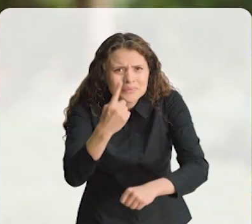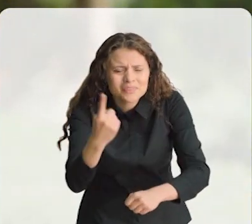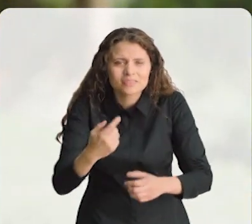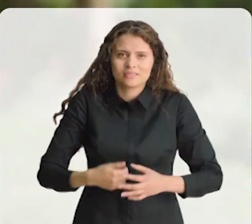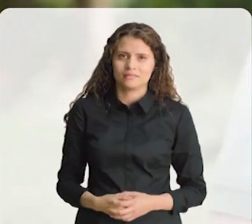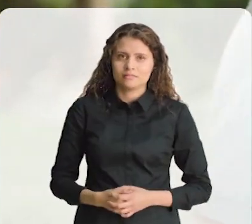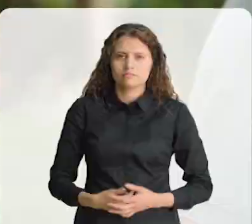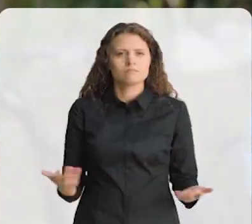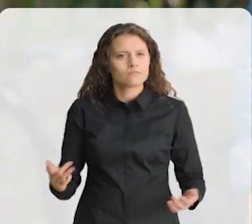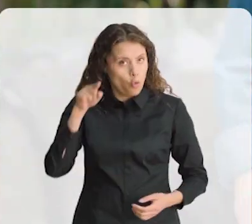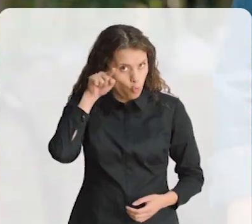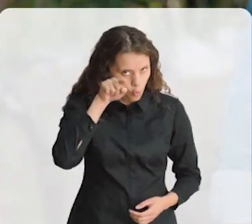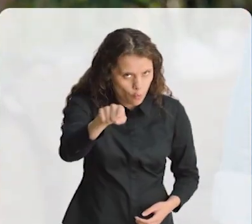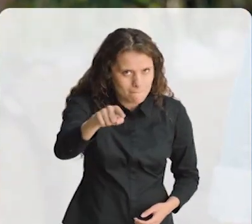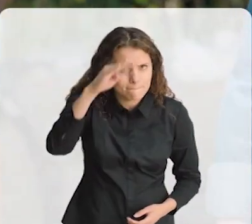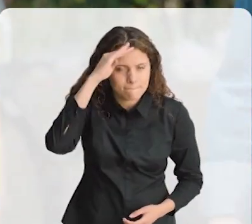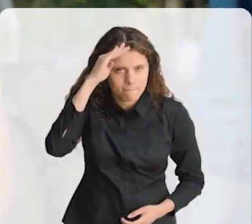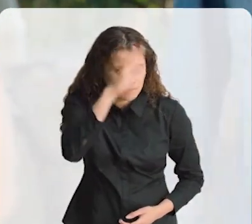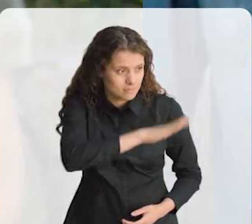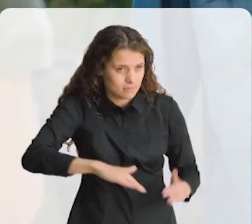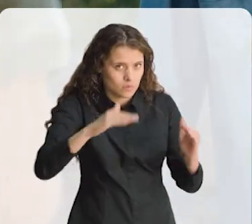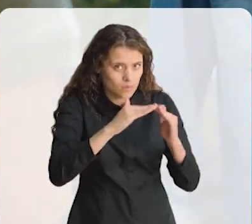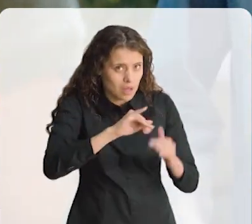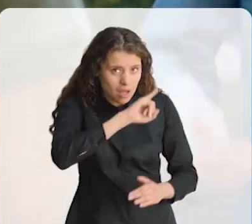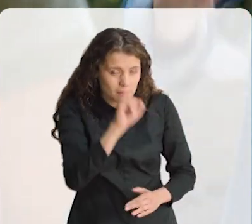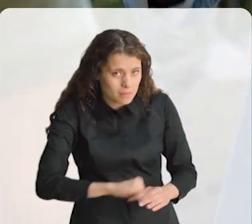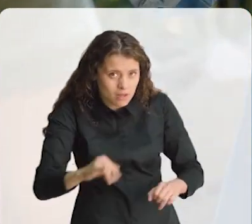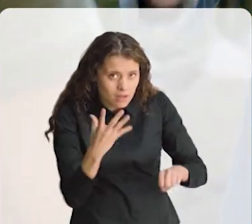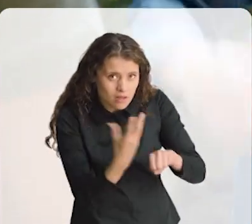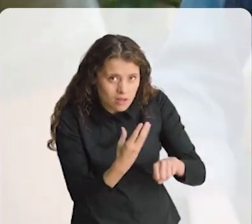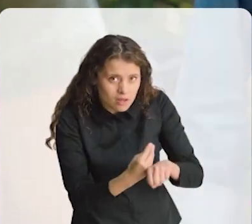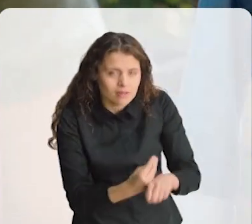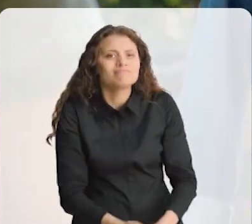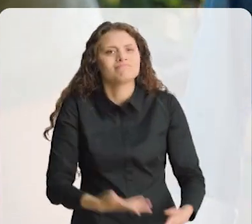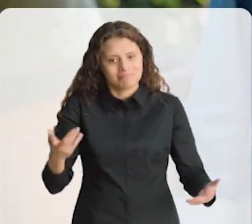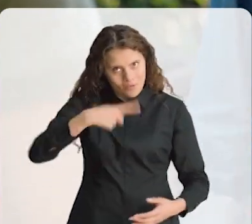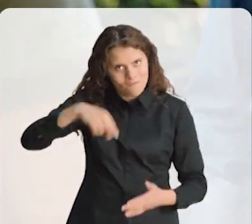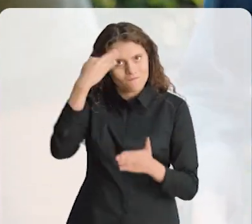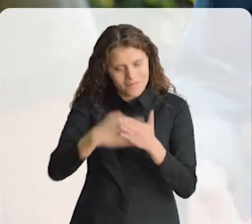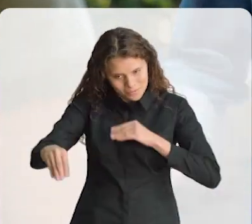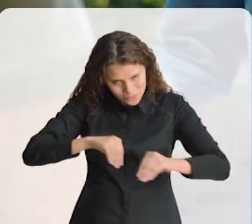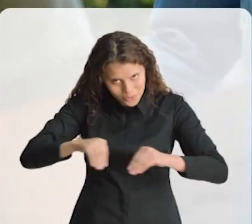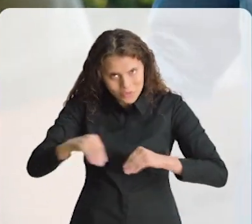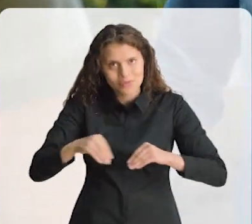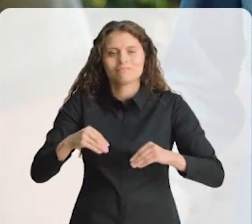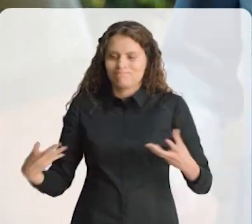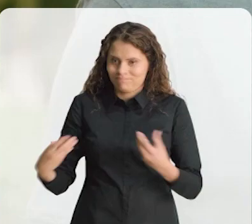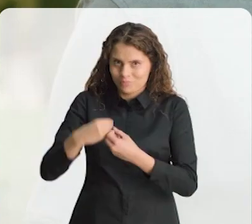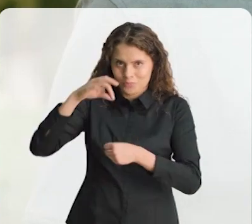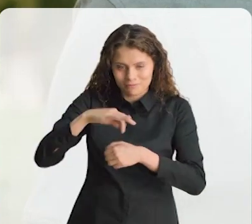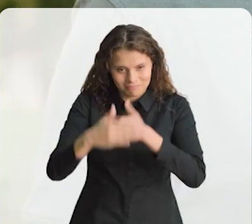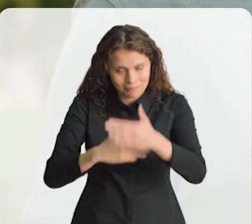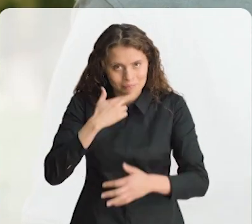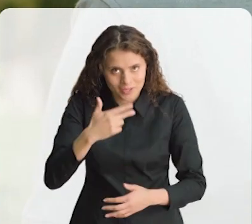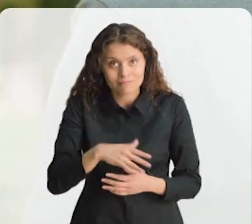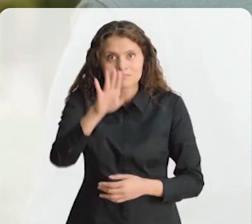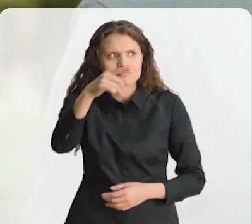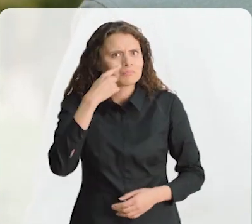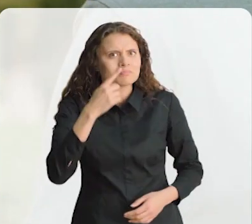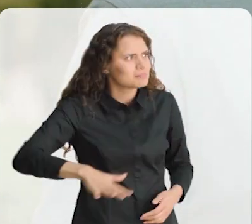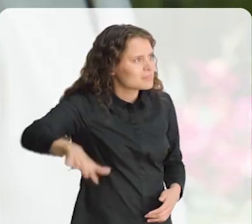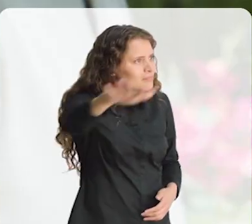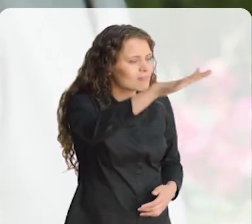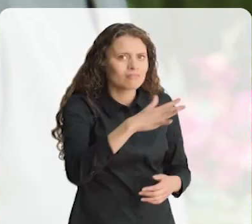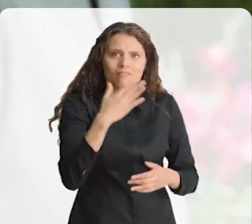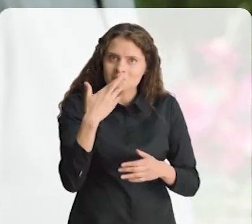pena. Yo no voy a votar. ¿Qué pasó, Juan? ¿Por qué dices eso? Juan, te consta que siempre nos hemos organizado, pero falta mucho por hacer y si participamos, ¿nos ven mejor?